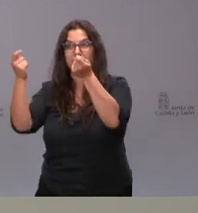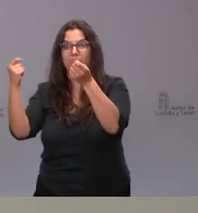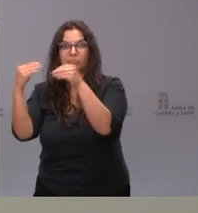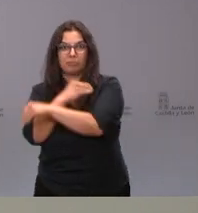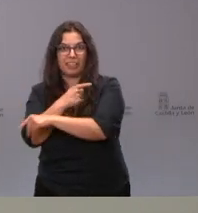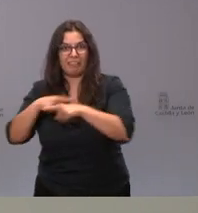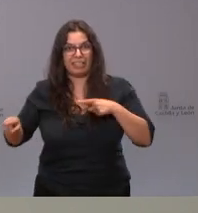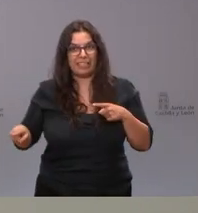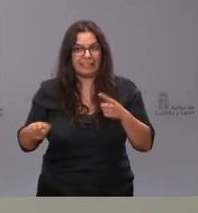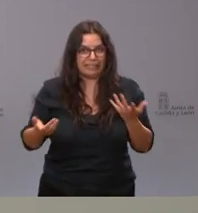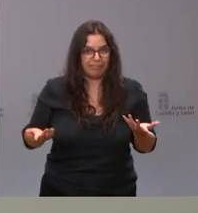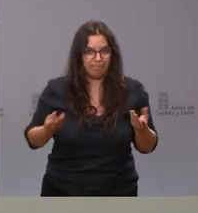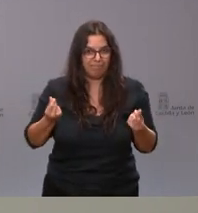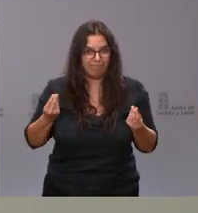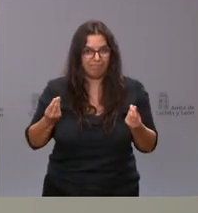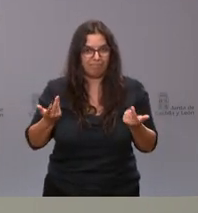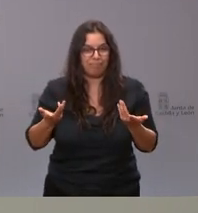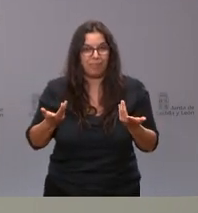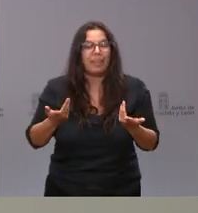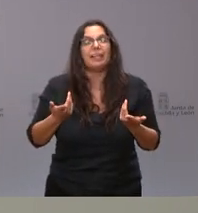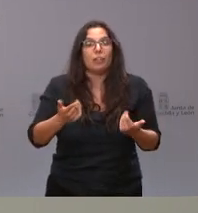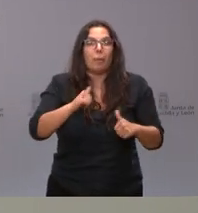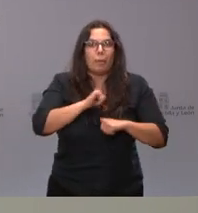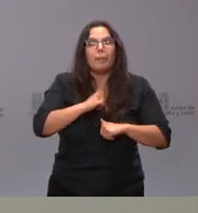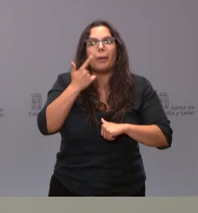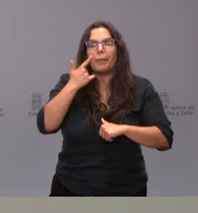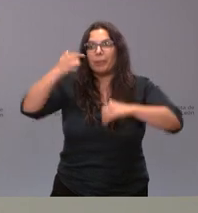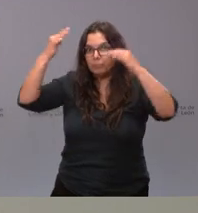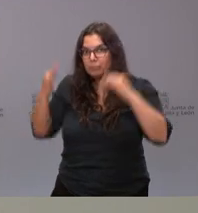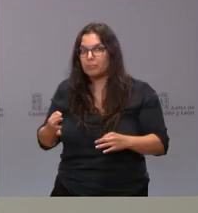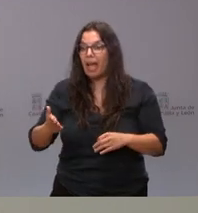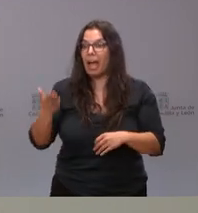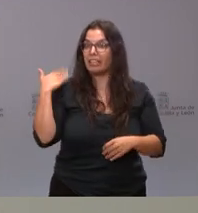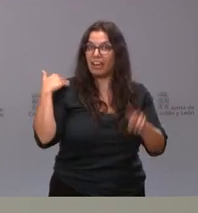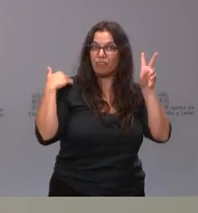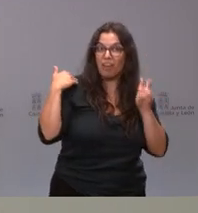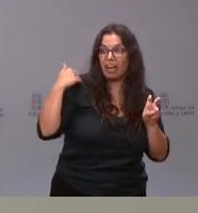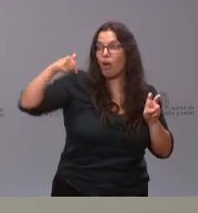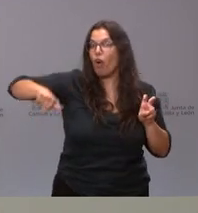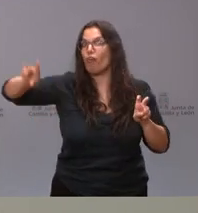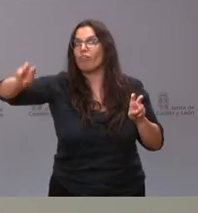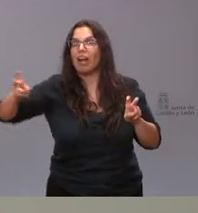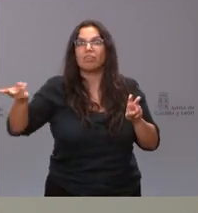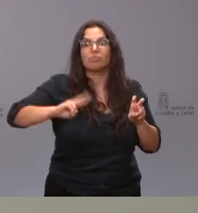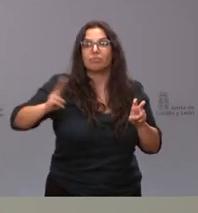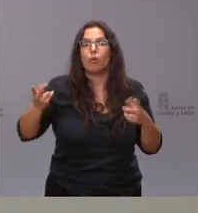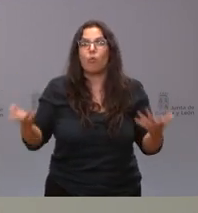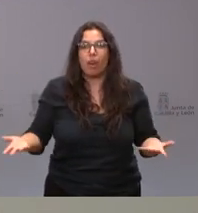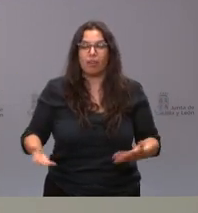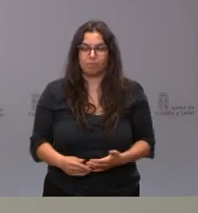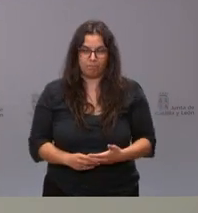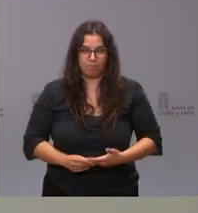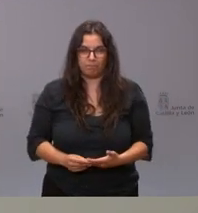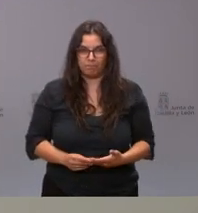una cosa distinta, pues, nos centraremos si finalmente lo que vale es lo de ayer del Consejo Interterritorial o lo de esta mañana del programa de televisión.